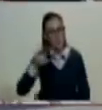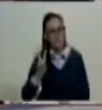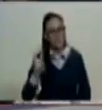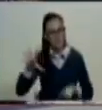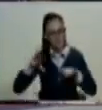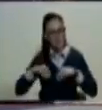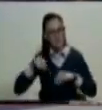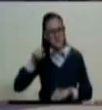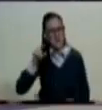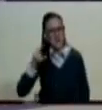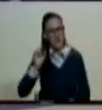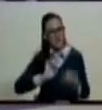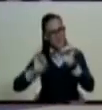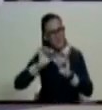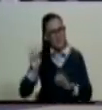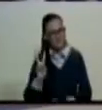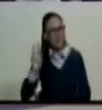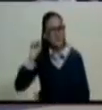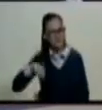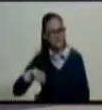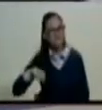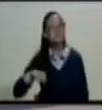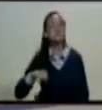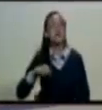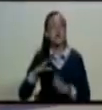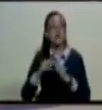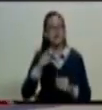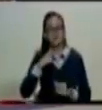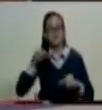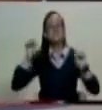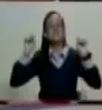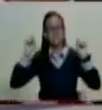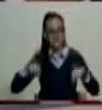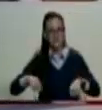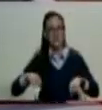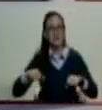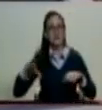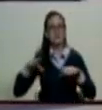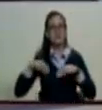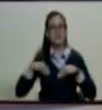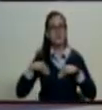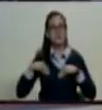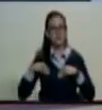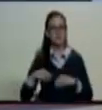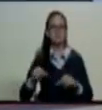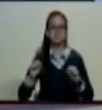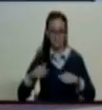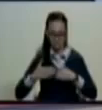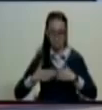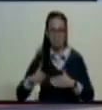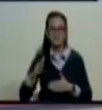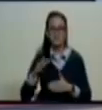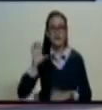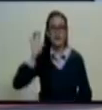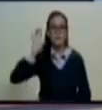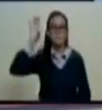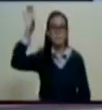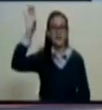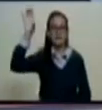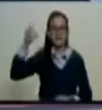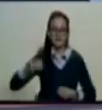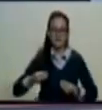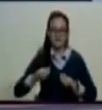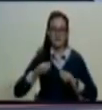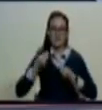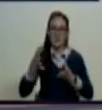Venezuela, defender a Venezuela y así lo hicieron que la patria os